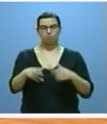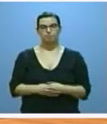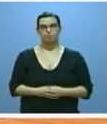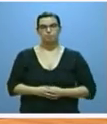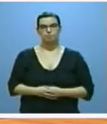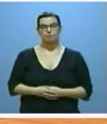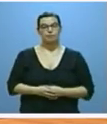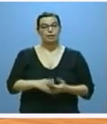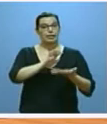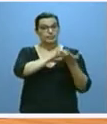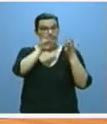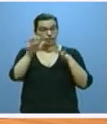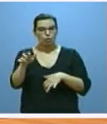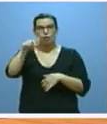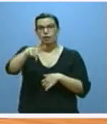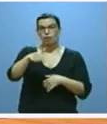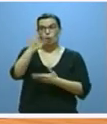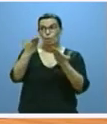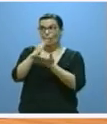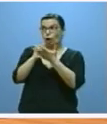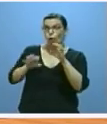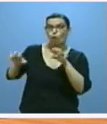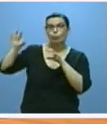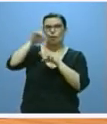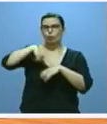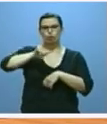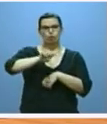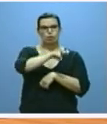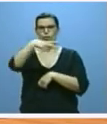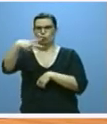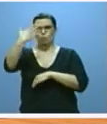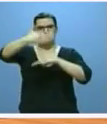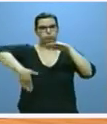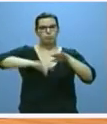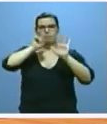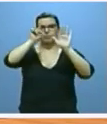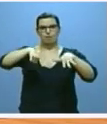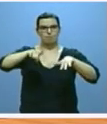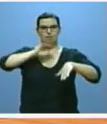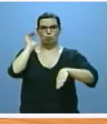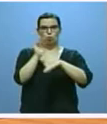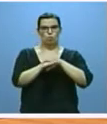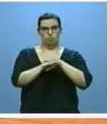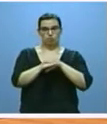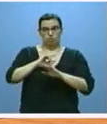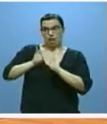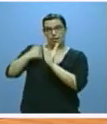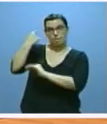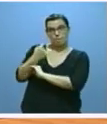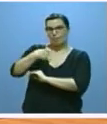Castilla y León es una de las pocas comunidades que resuelve en el plazo de seis meses que establece esa normativa estatal